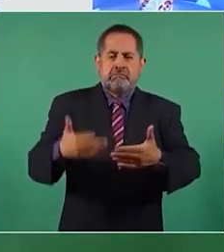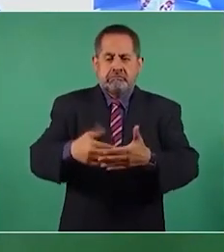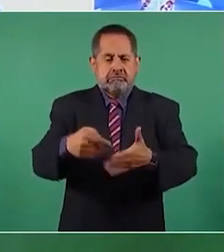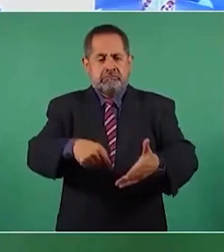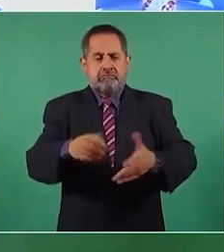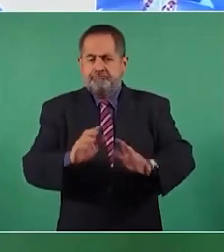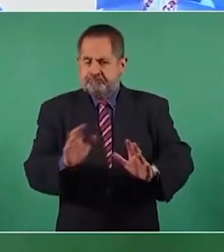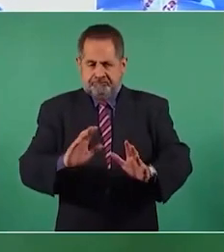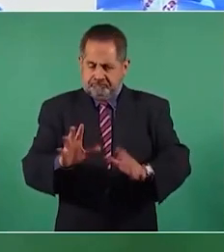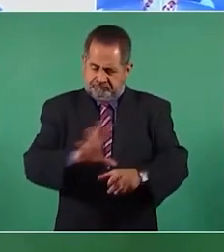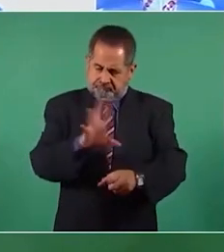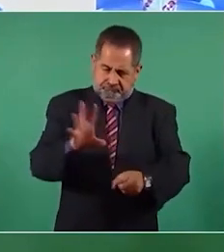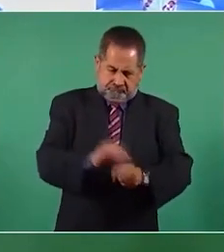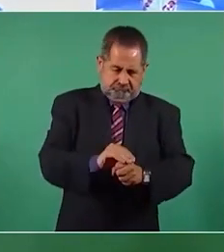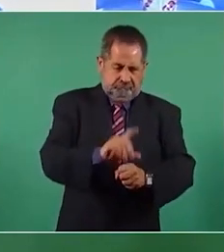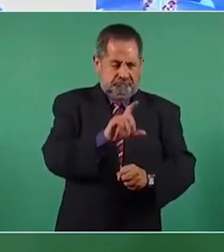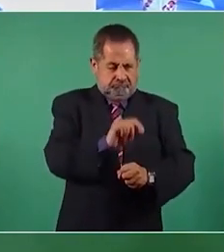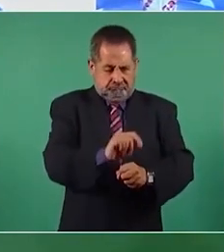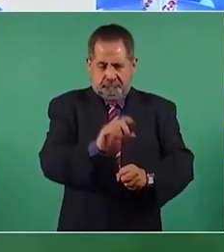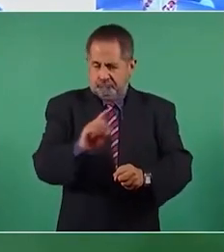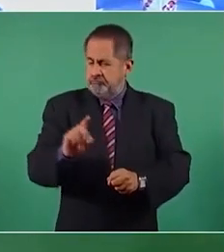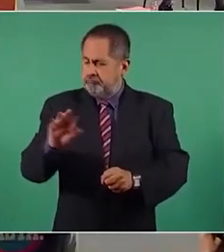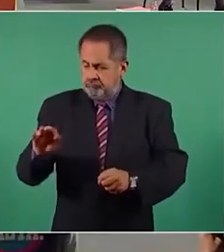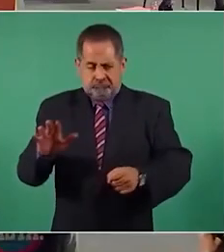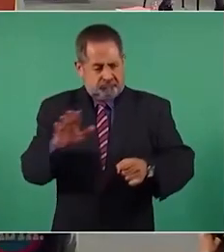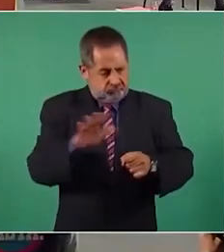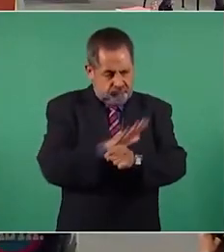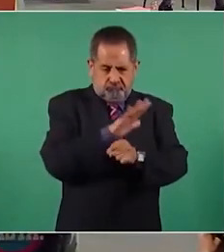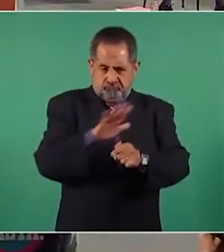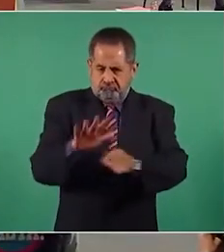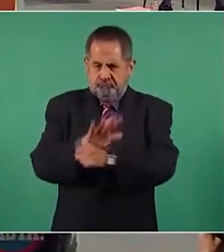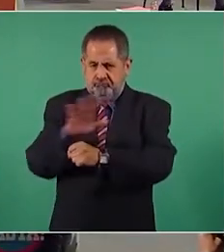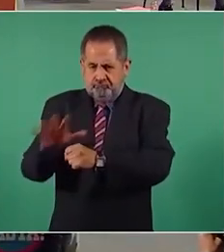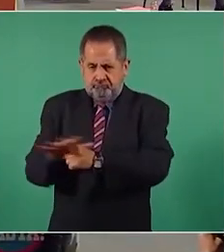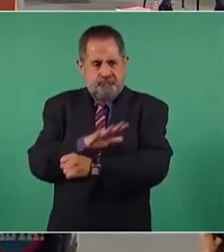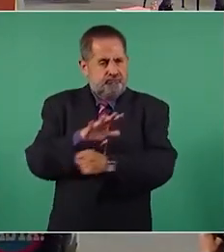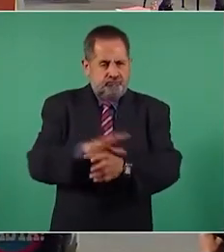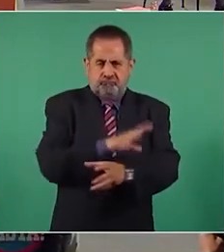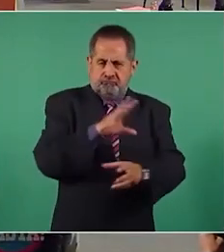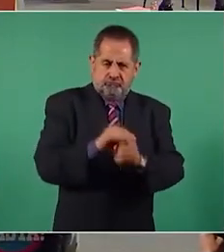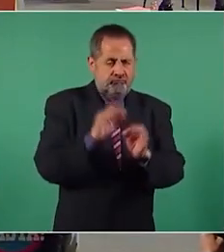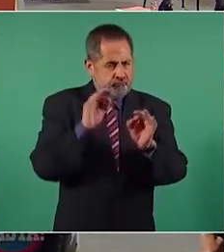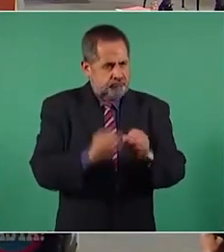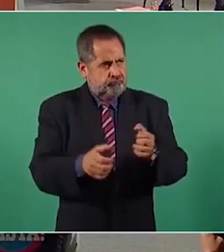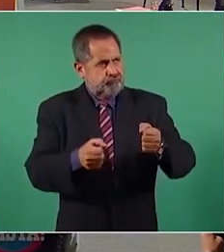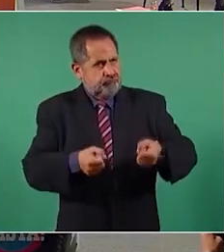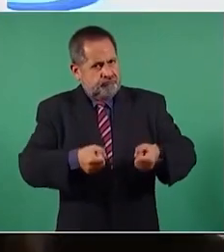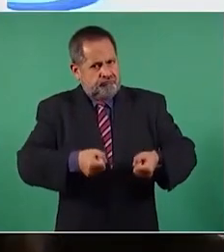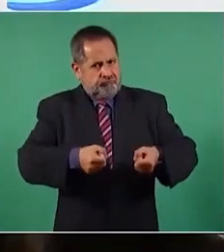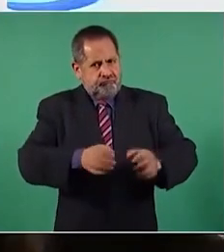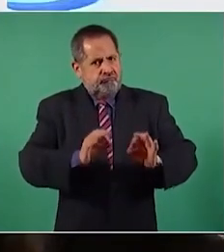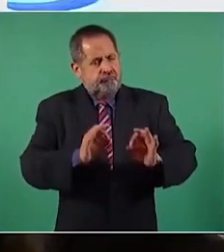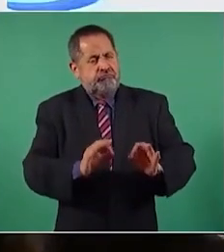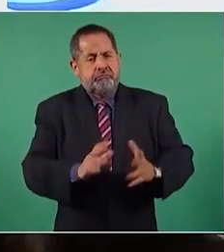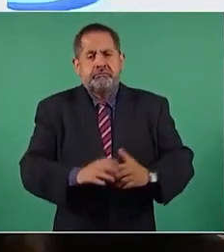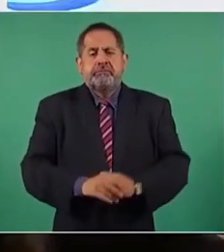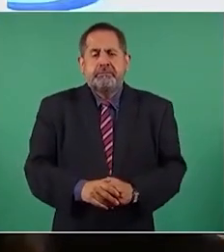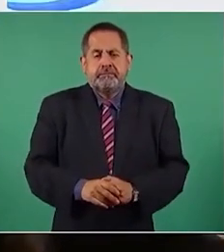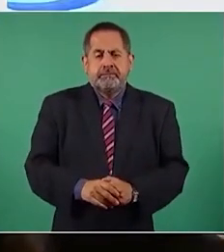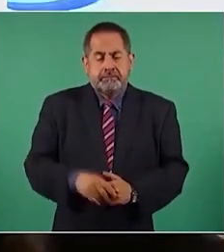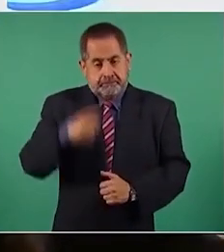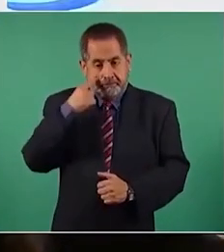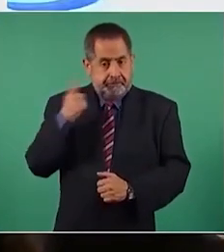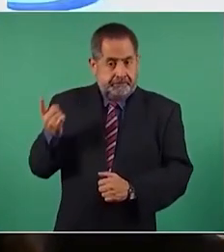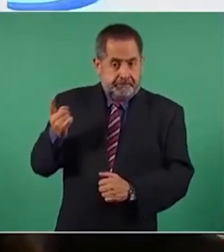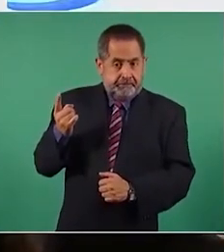20 kilos y los de 40, 40. en esta imagen podemos ver un